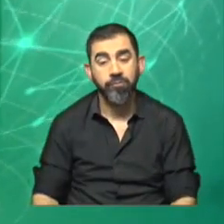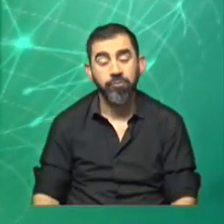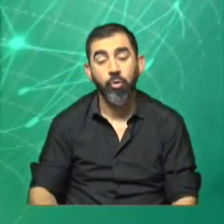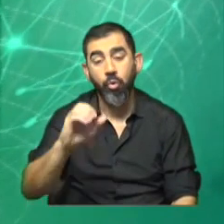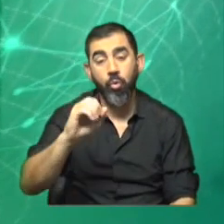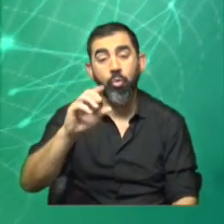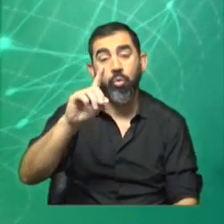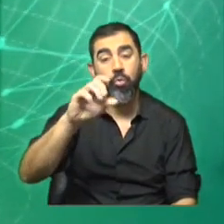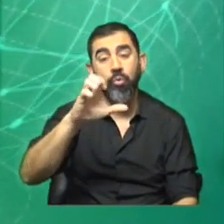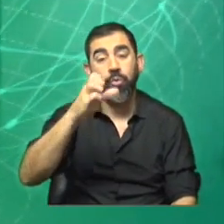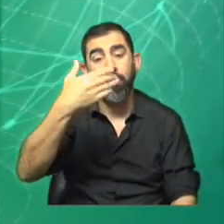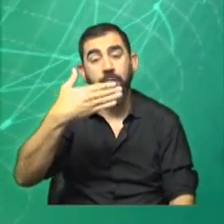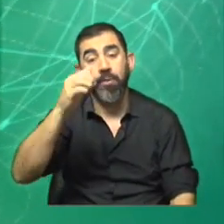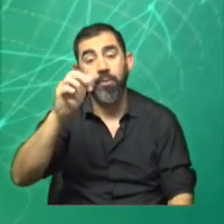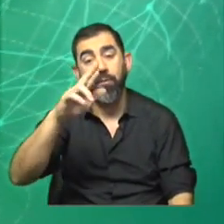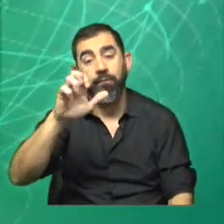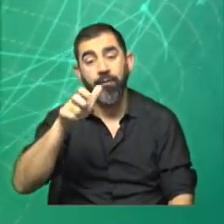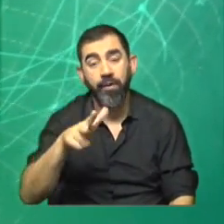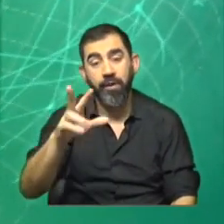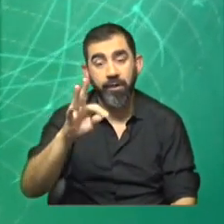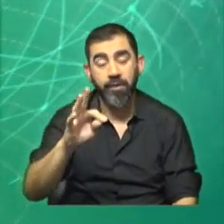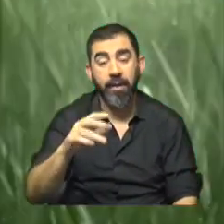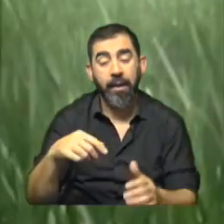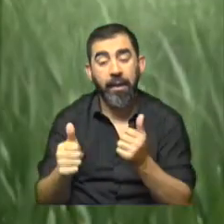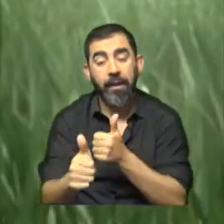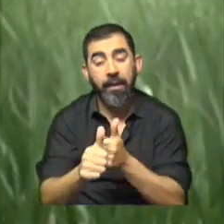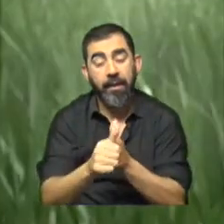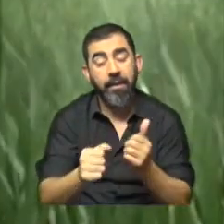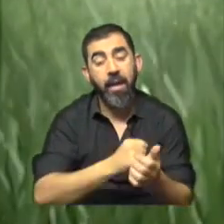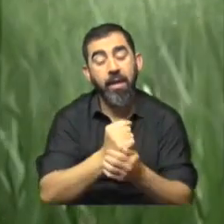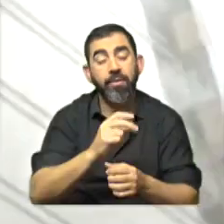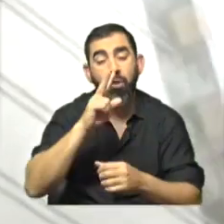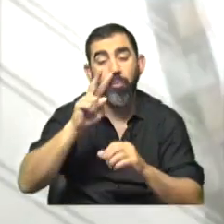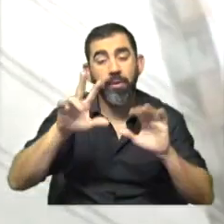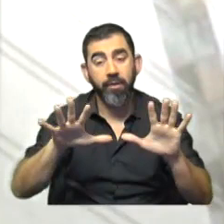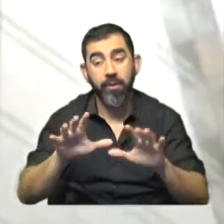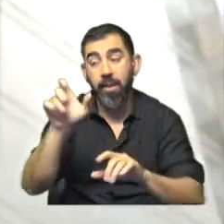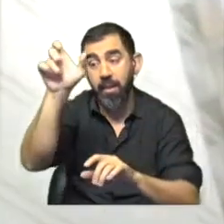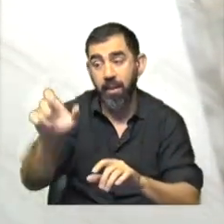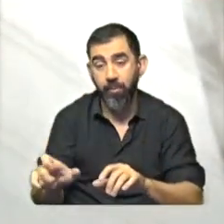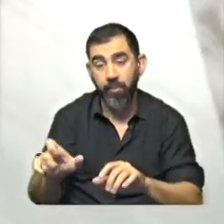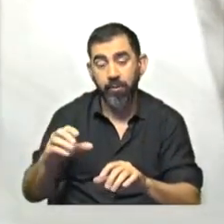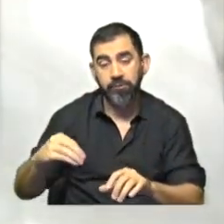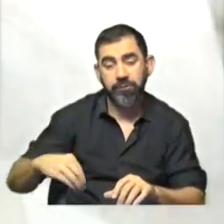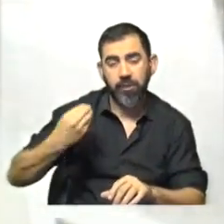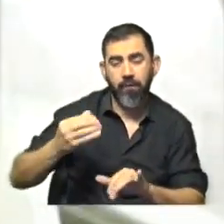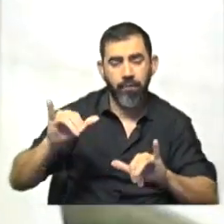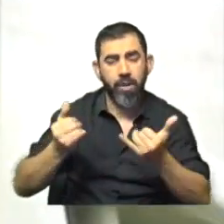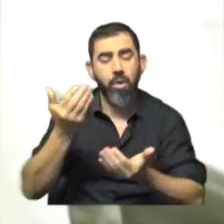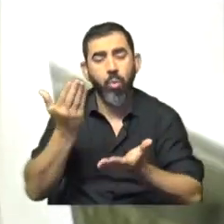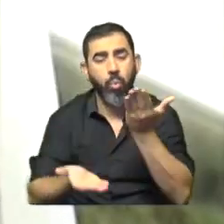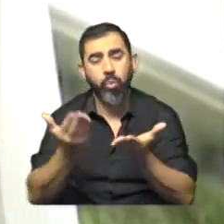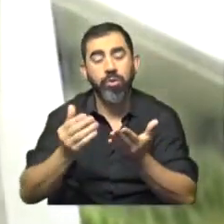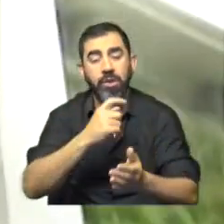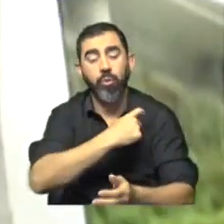fue cliente de esa firma hasta el año 2010. Tres, Maya ha sido sobreseída por la justicia